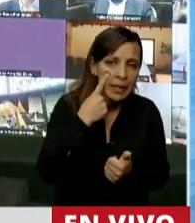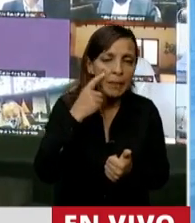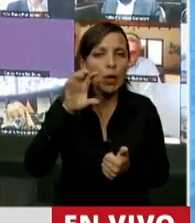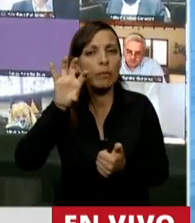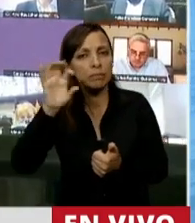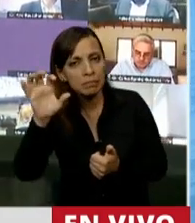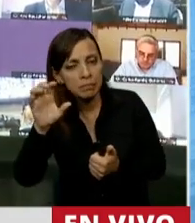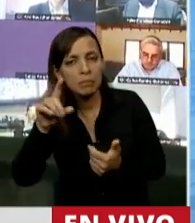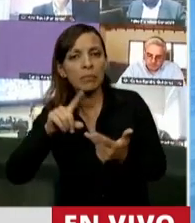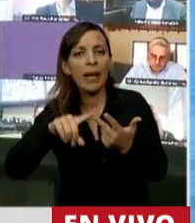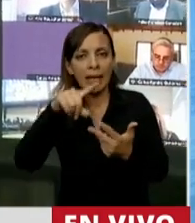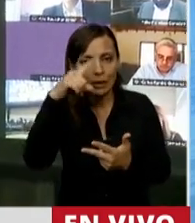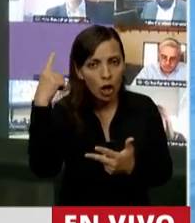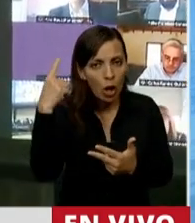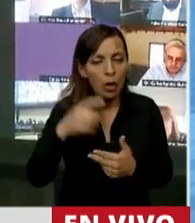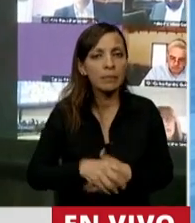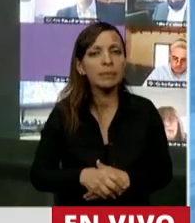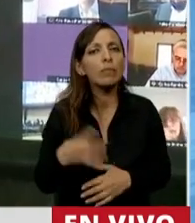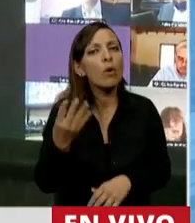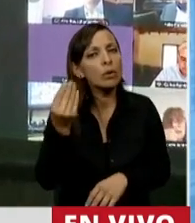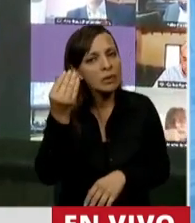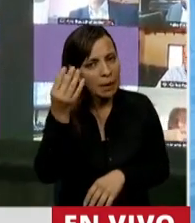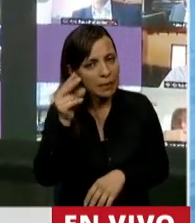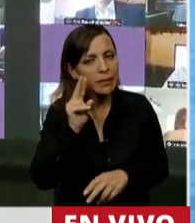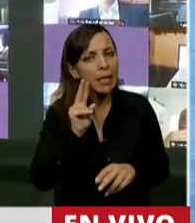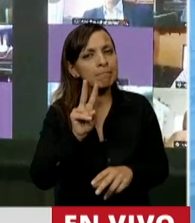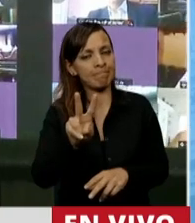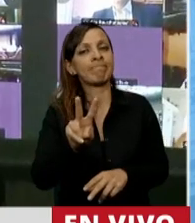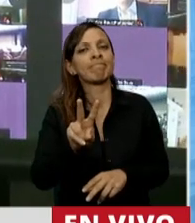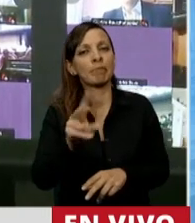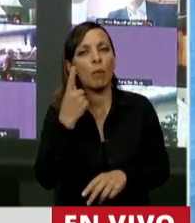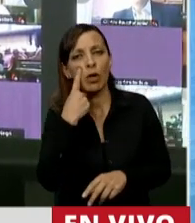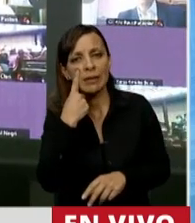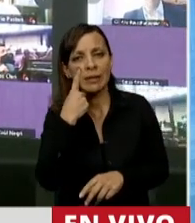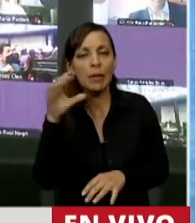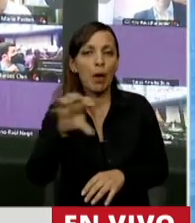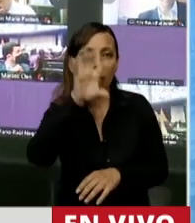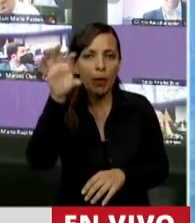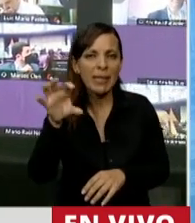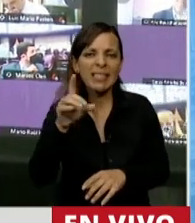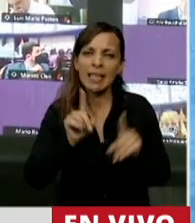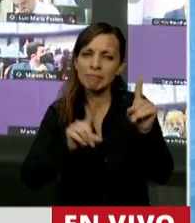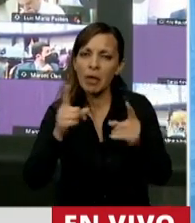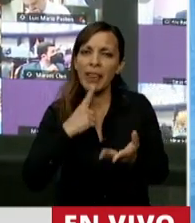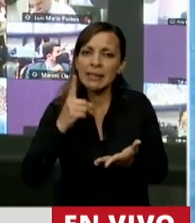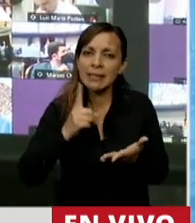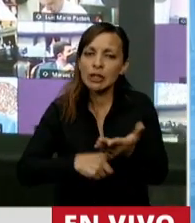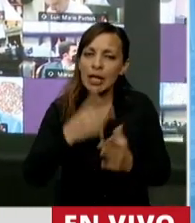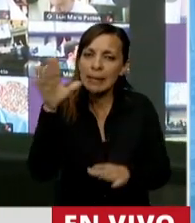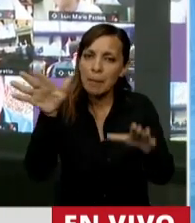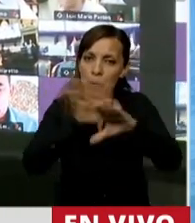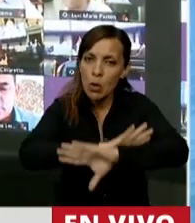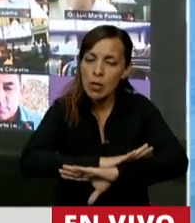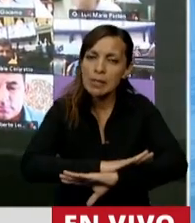legislaturas. ¿Cuántas veces hemos visto en nuestros municipios o en nuestras provincias tomar decisiones